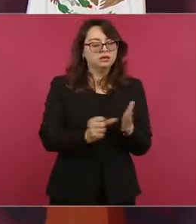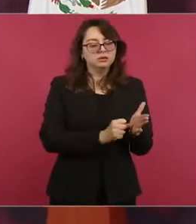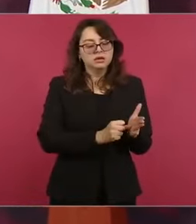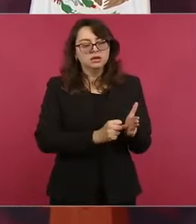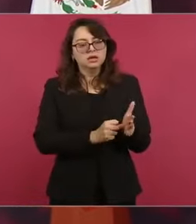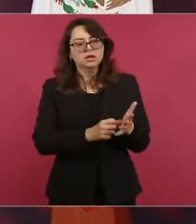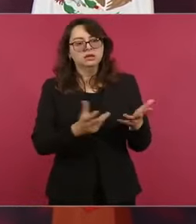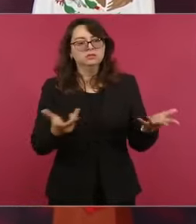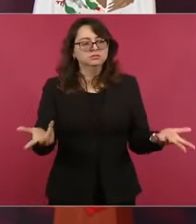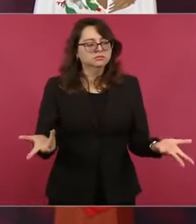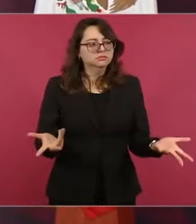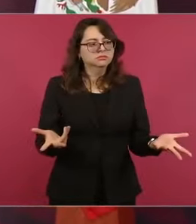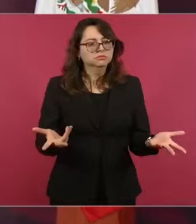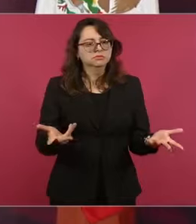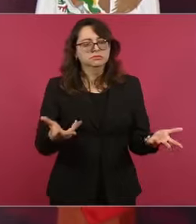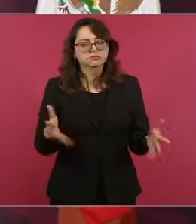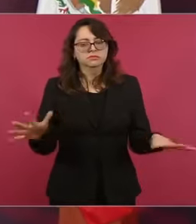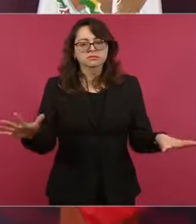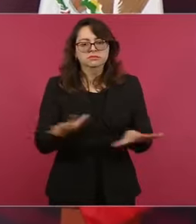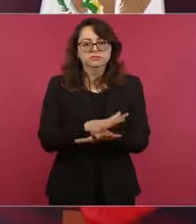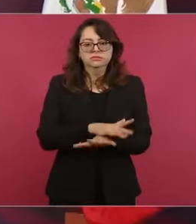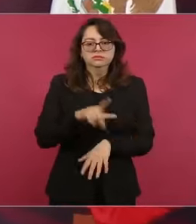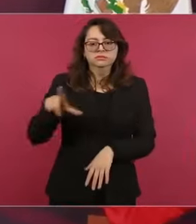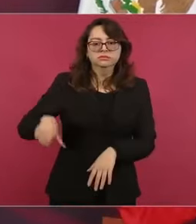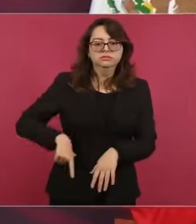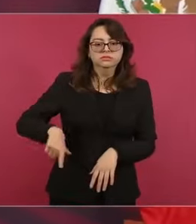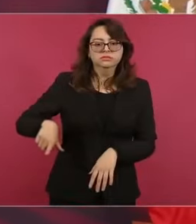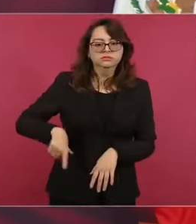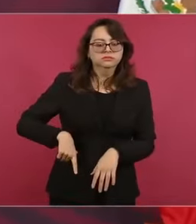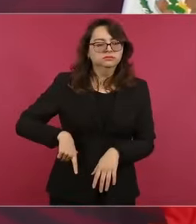y no habían delitos.